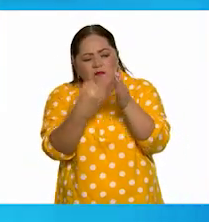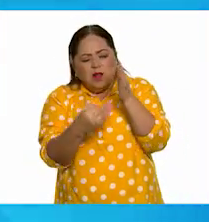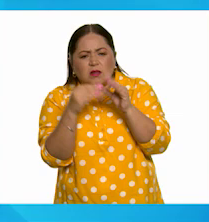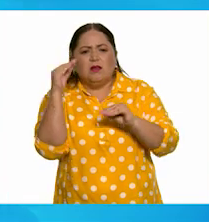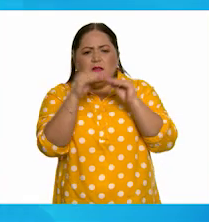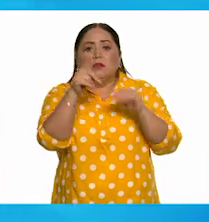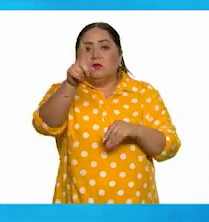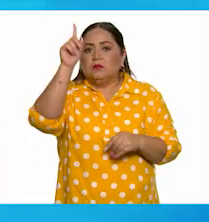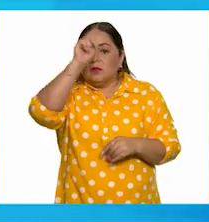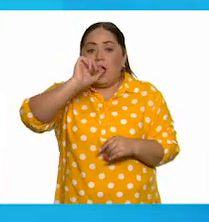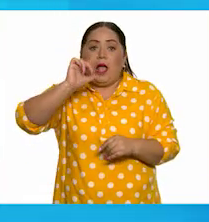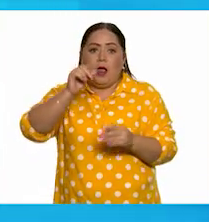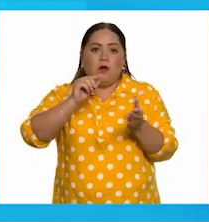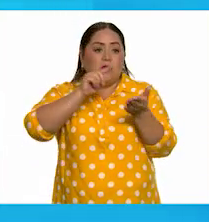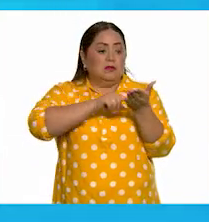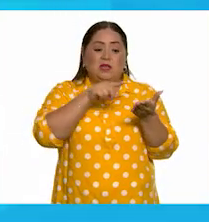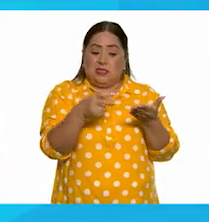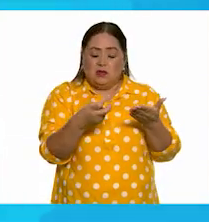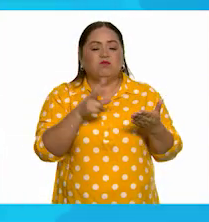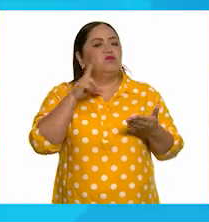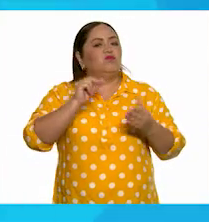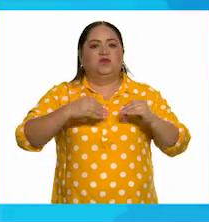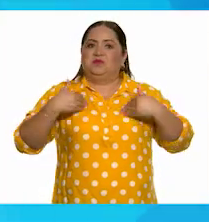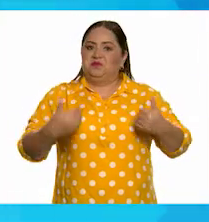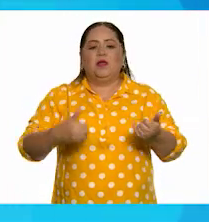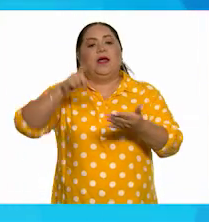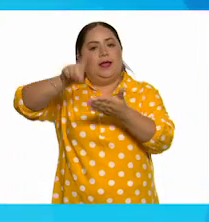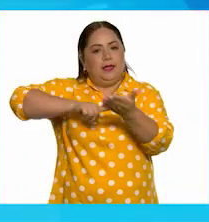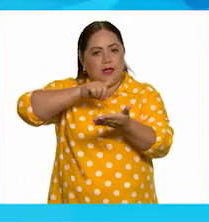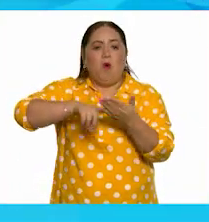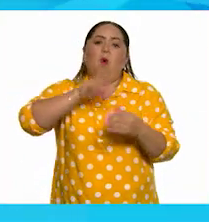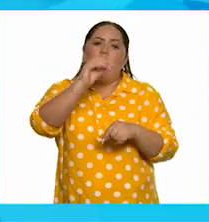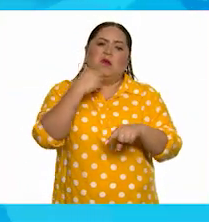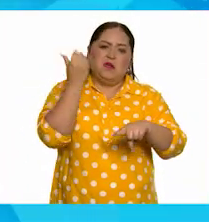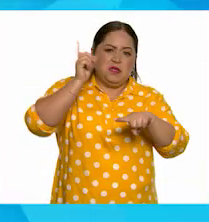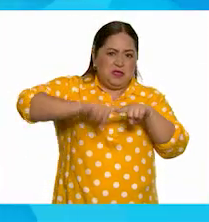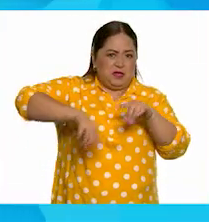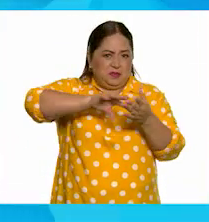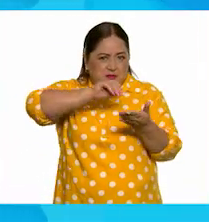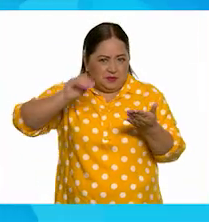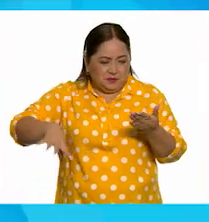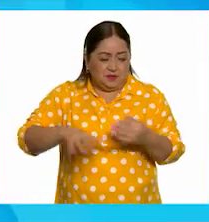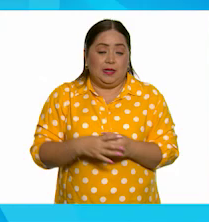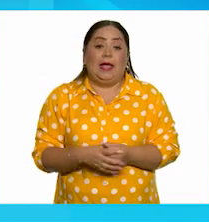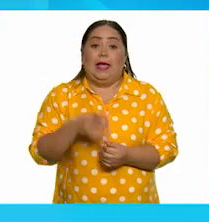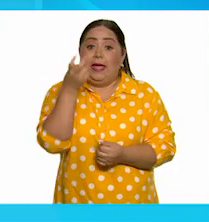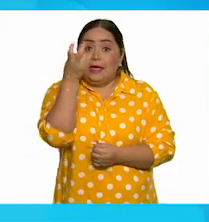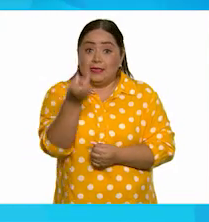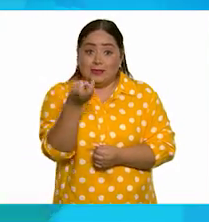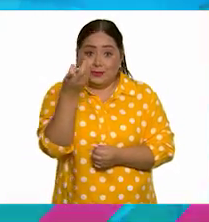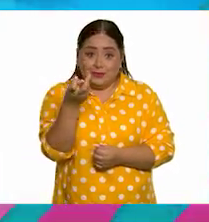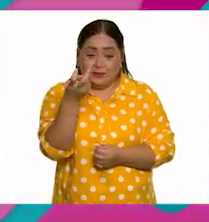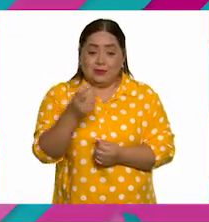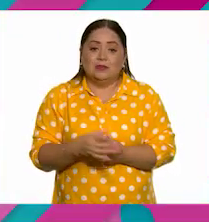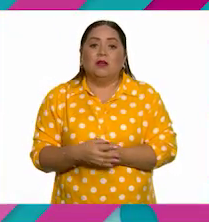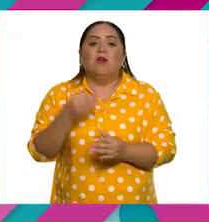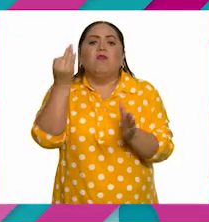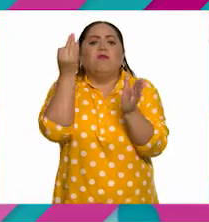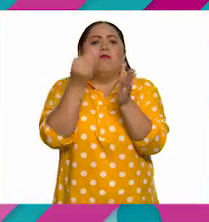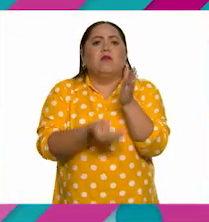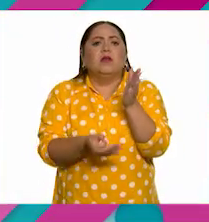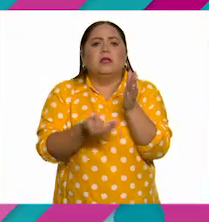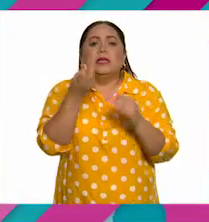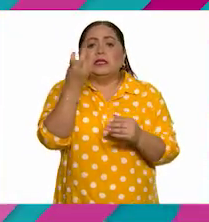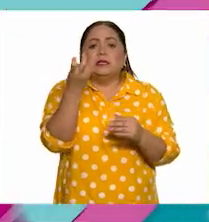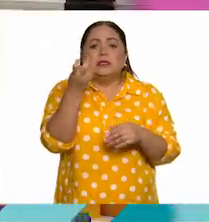Anoten sus sugerencias y tachen lo que no estuvo claro o lo que quieran quitar. Así es. Y entonces, nos falta